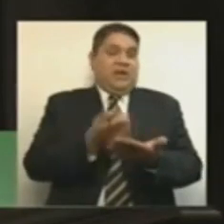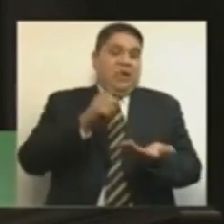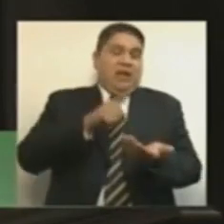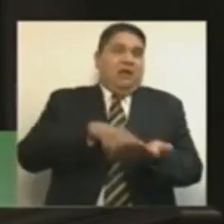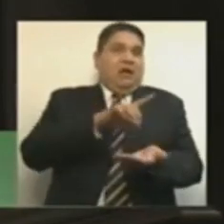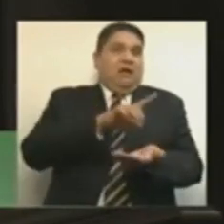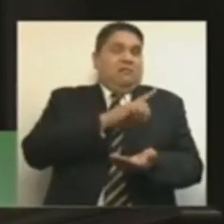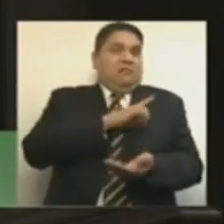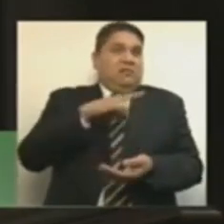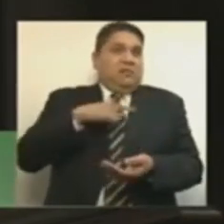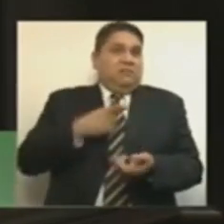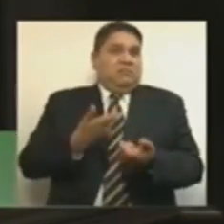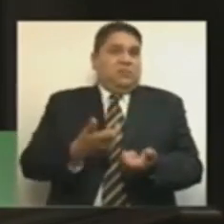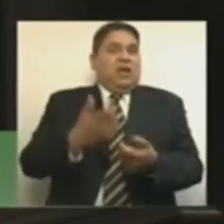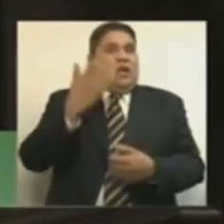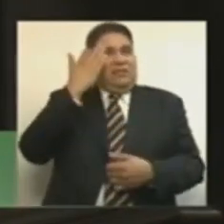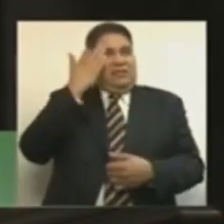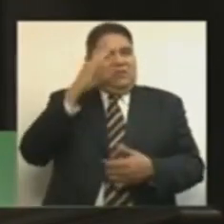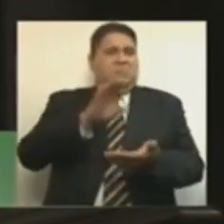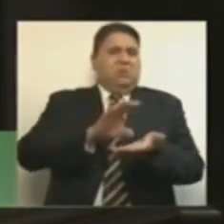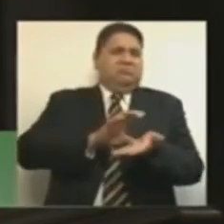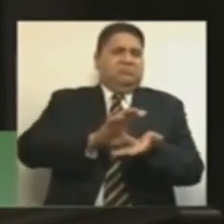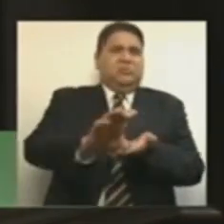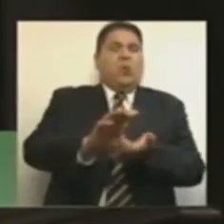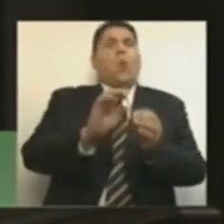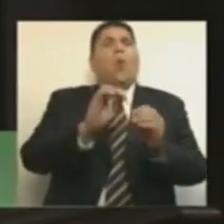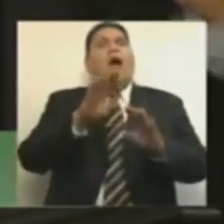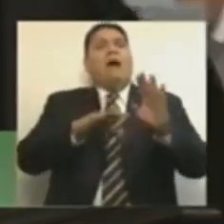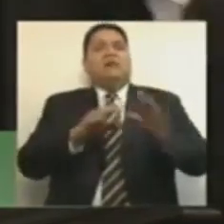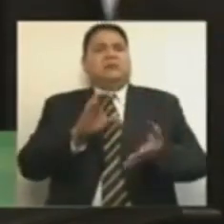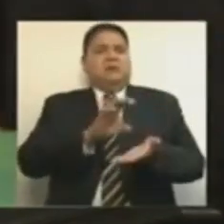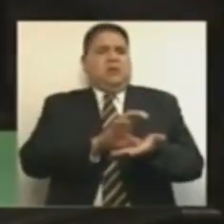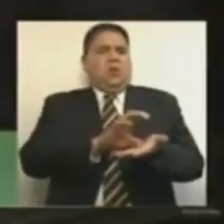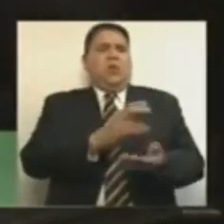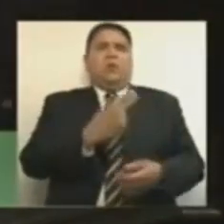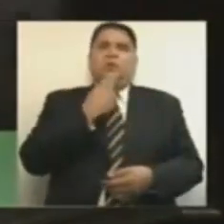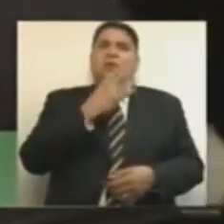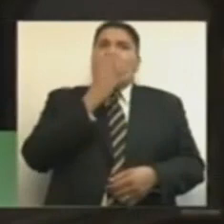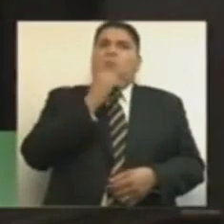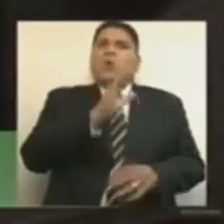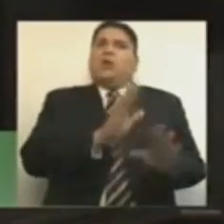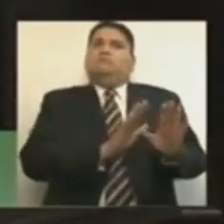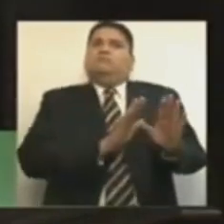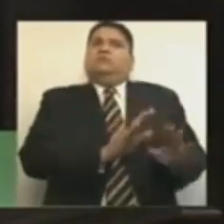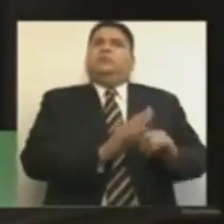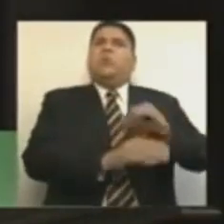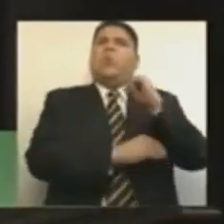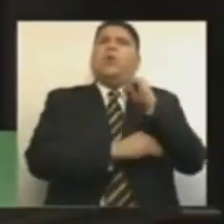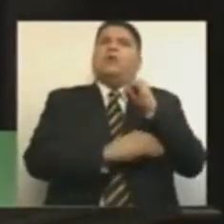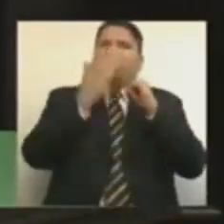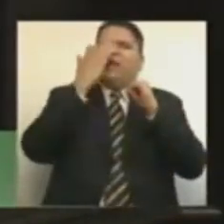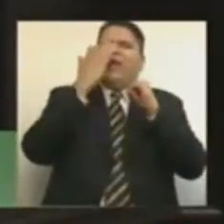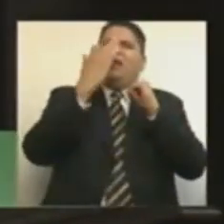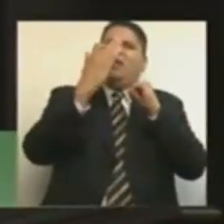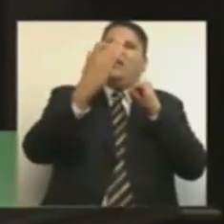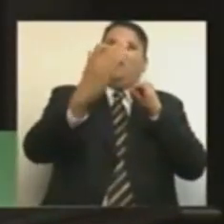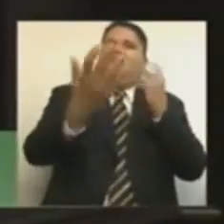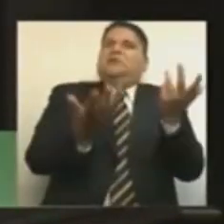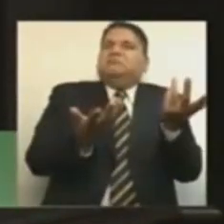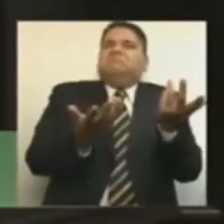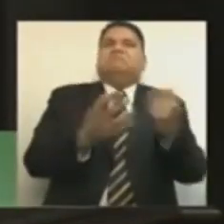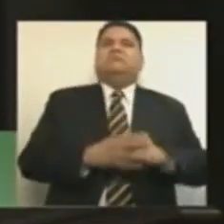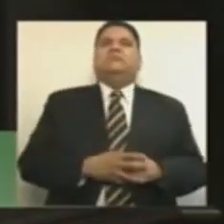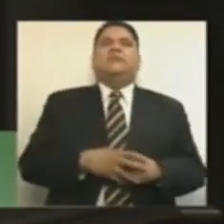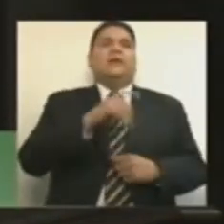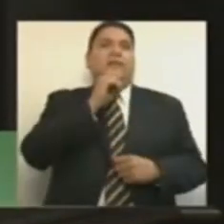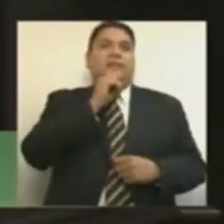retardos en la dispersión del recurso y dinero que permanece congelado sin poder ser aplicado para resolver problemas apremiantes. De igual forma,